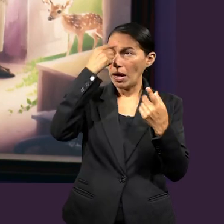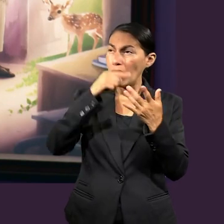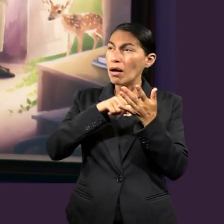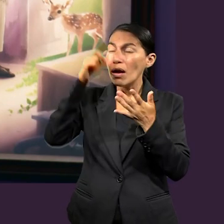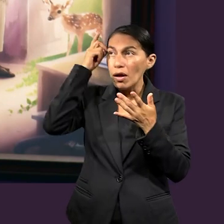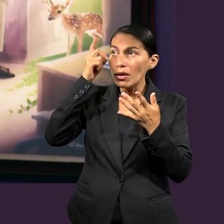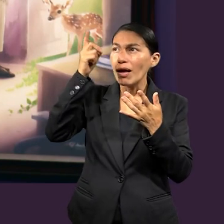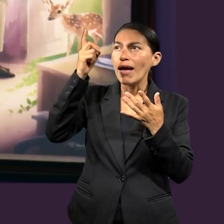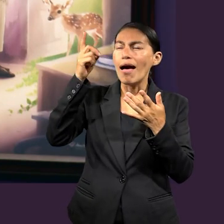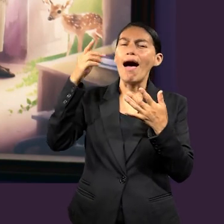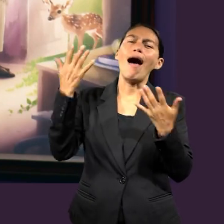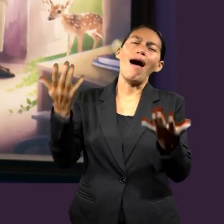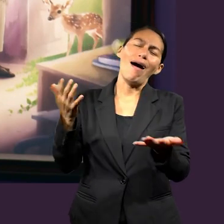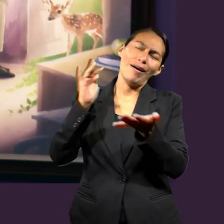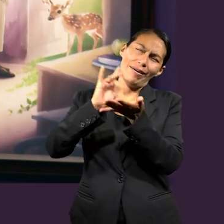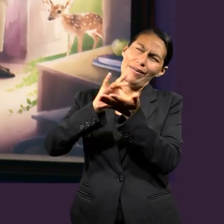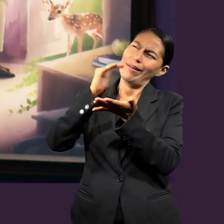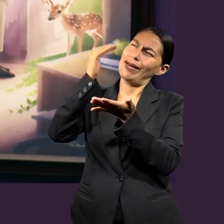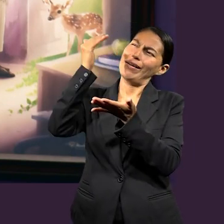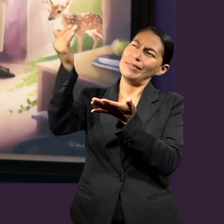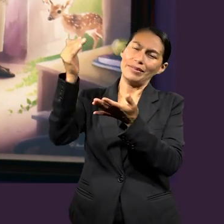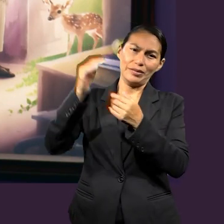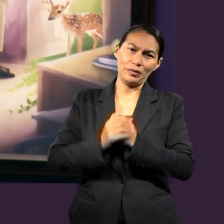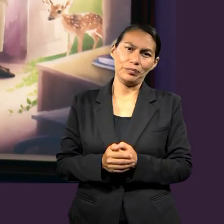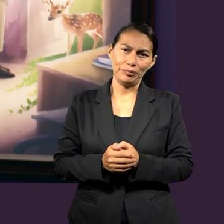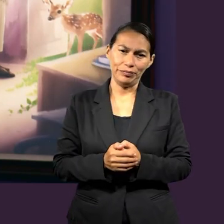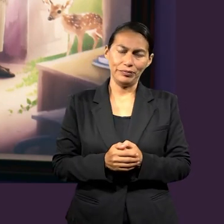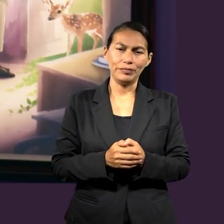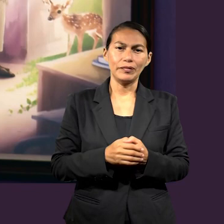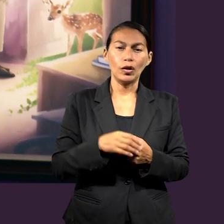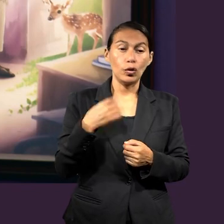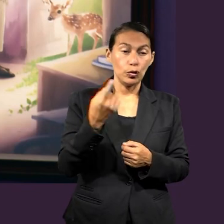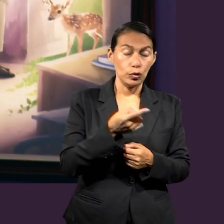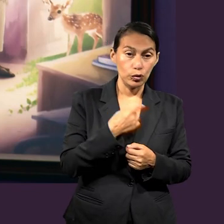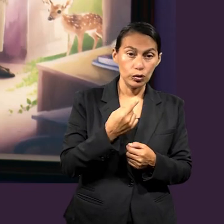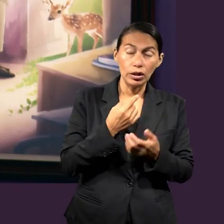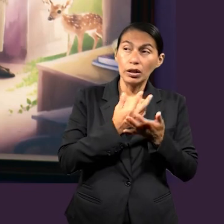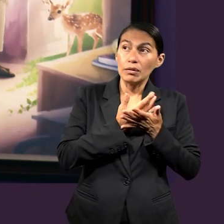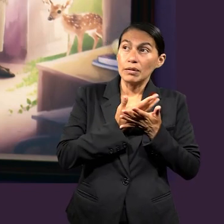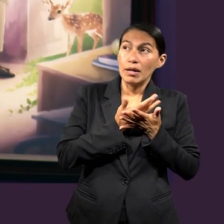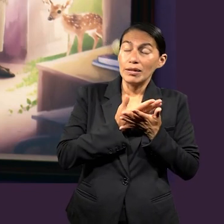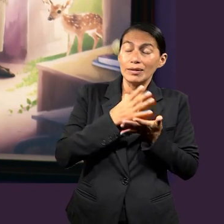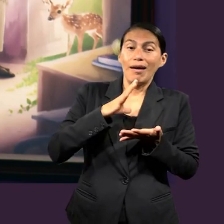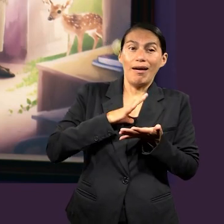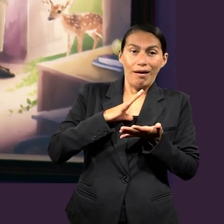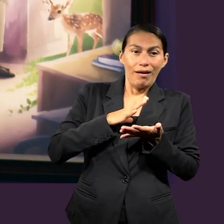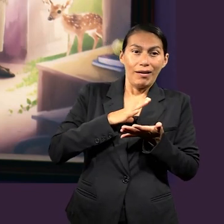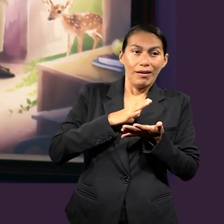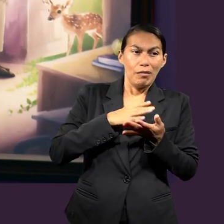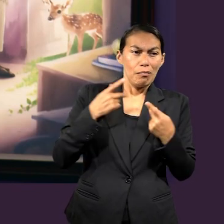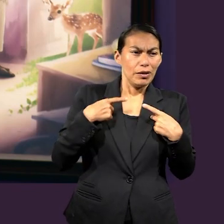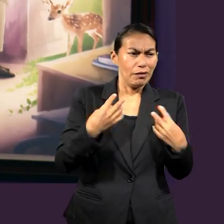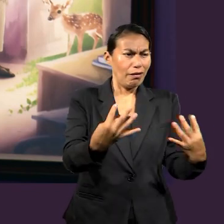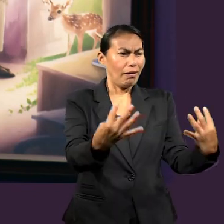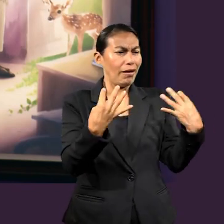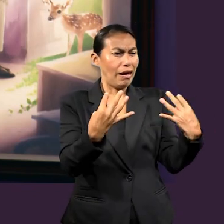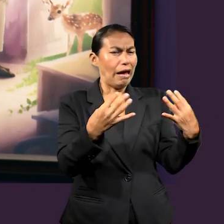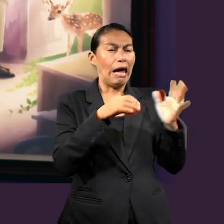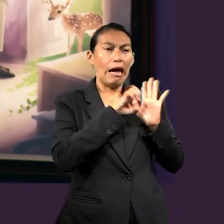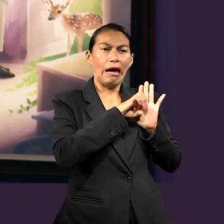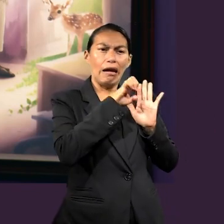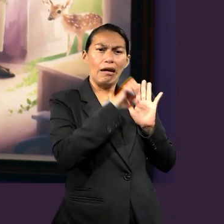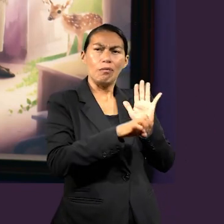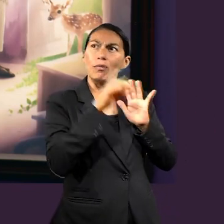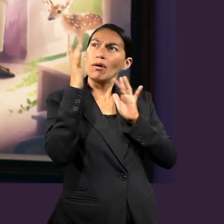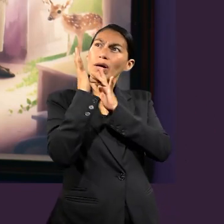así como creyentes. Más que nada porque, pues, tenemos una esperanza, aparte de un ejemplo, que dar. Y obviamente tenemos que pasar, pues,